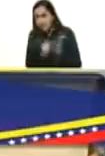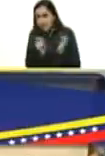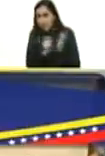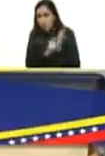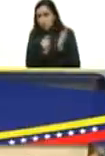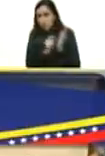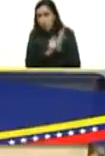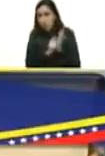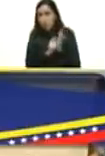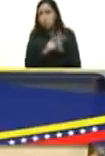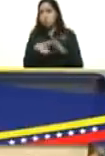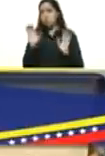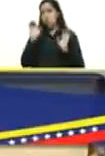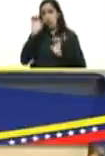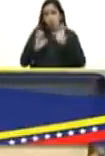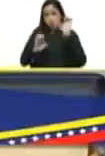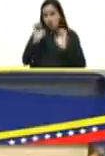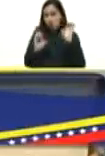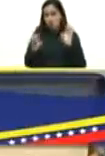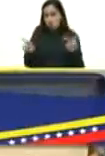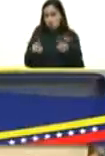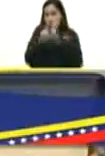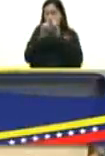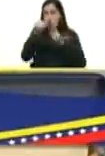si nos quieren medir solo por elecciones